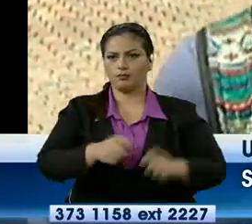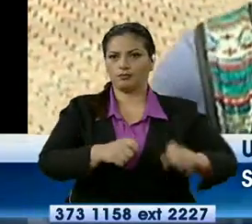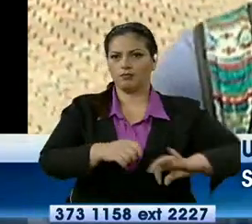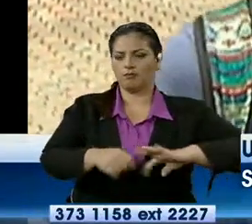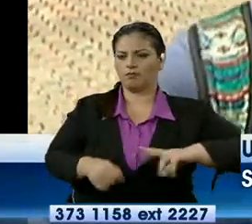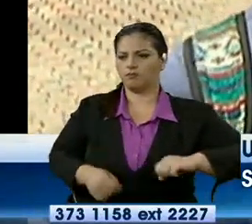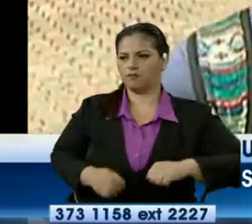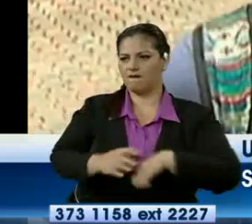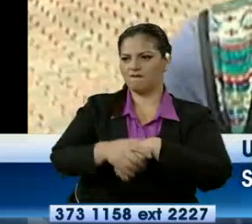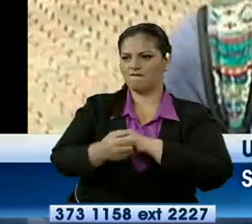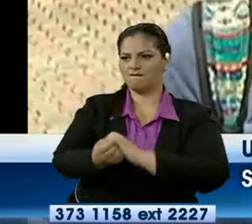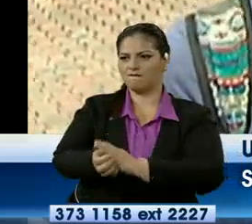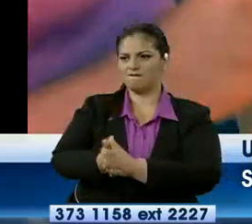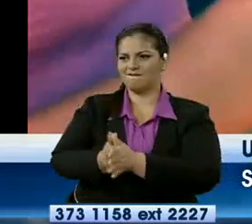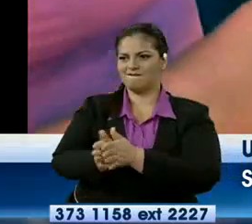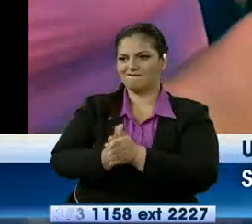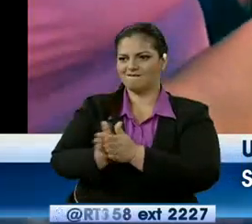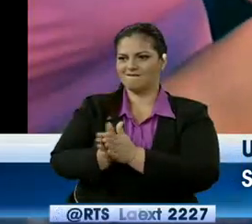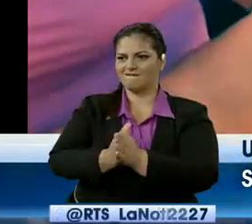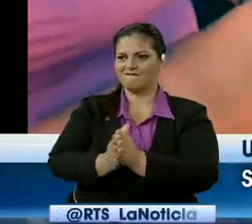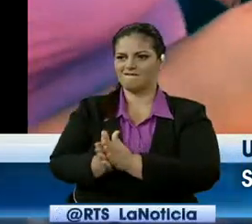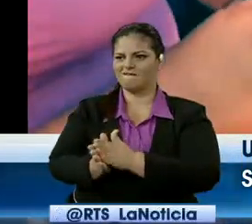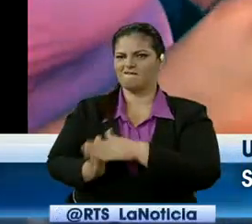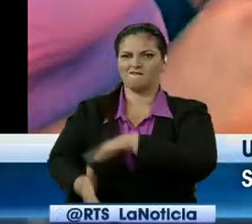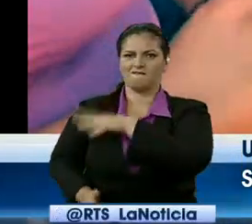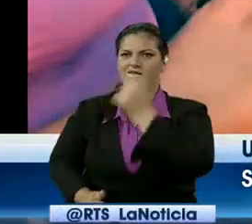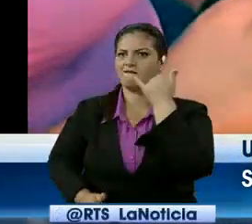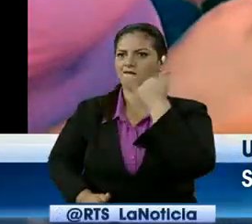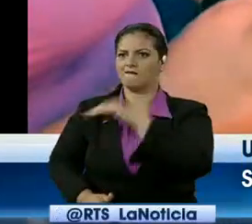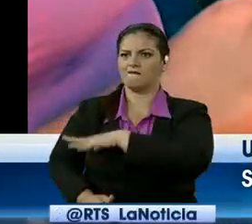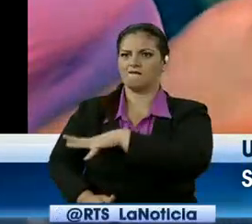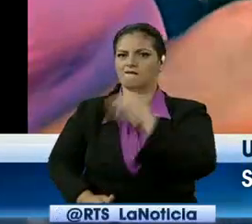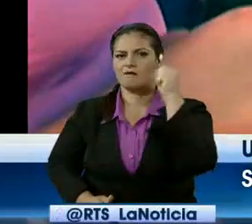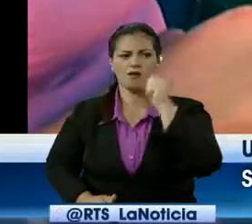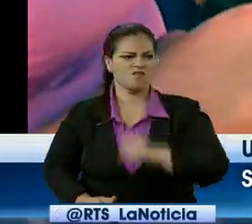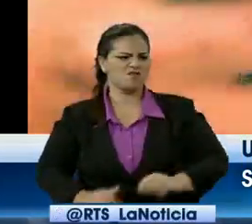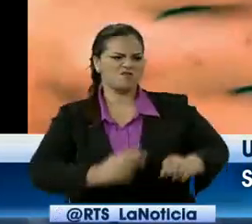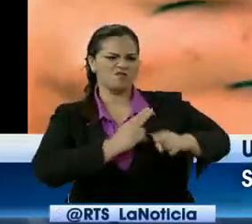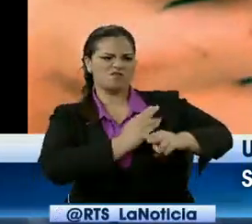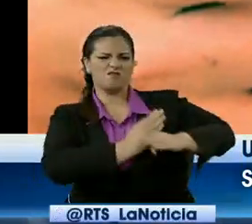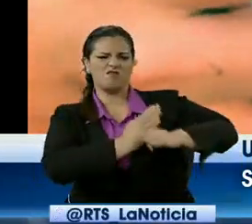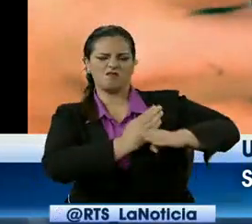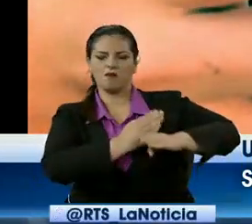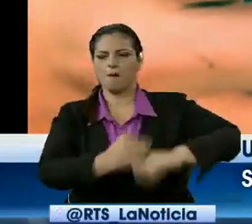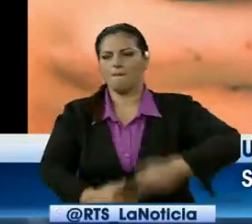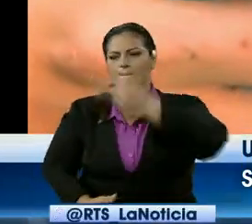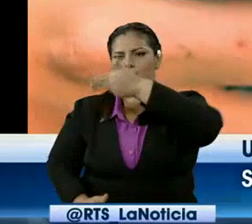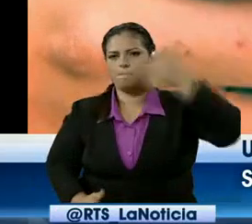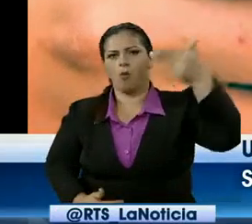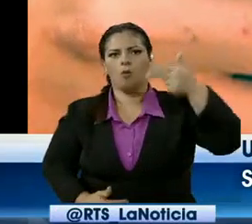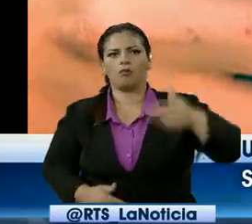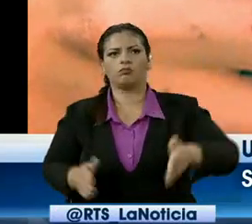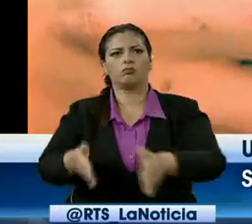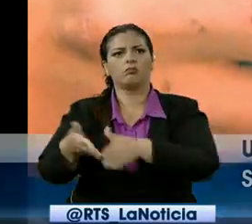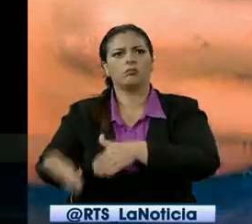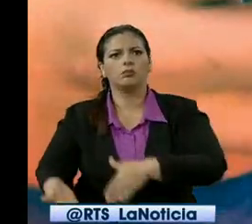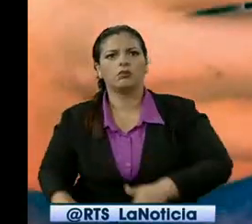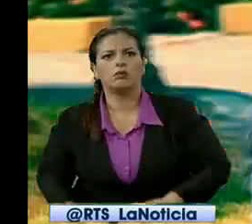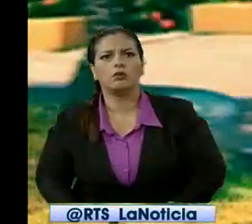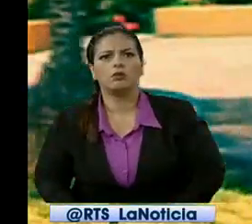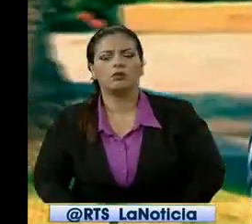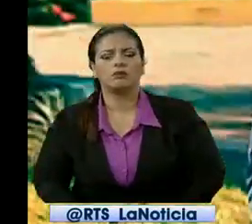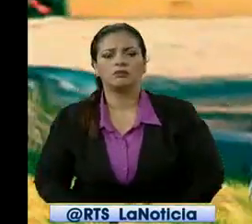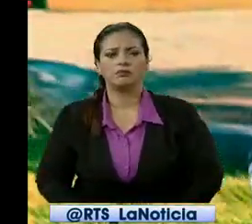hagan lo mismo porque esto es algo muy peligroso. Fiebre digital de quienes se empeñan en cazar más criaturas adictivas. Algunos